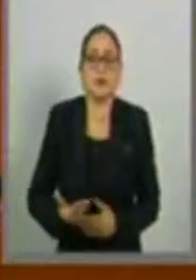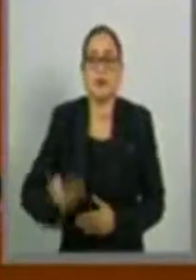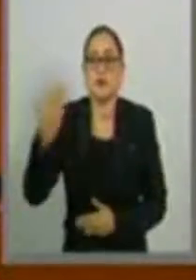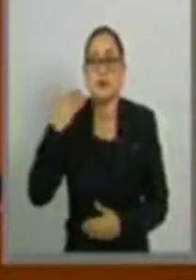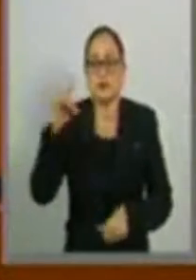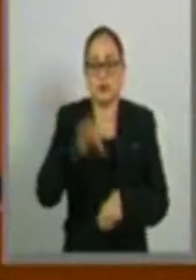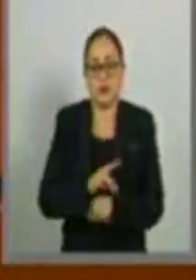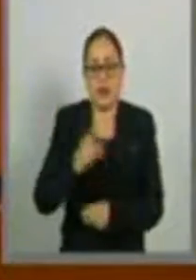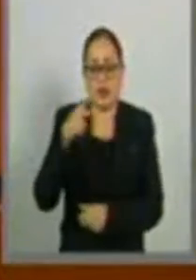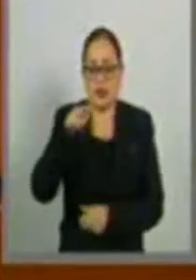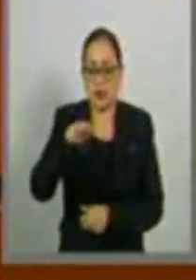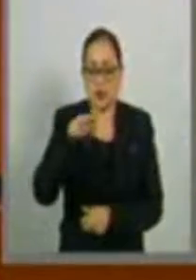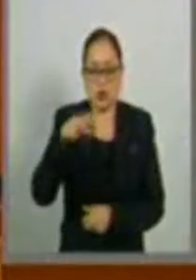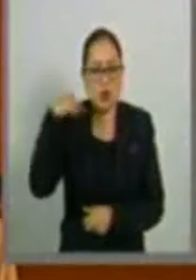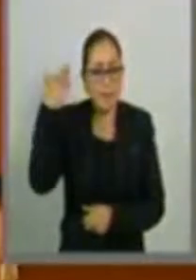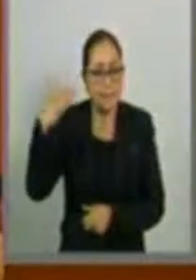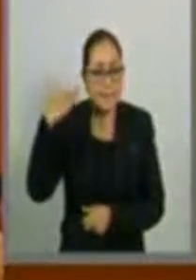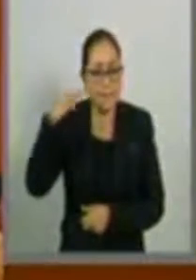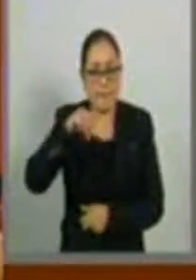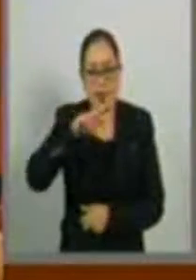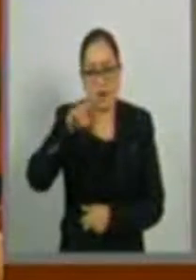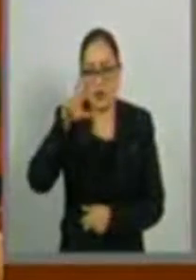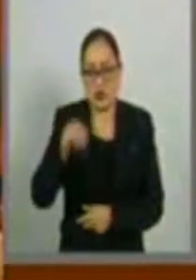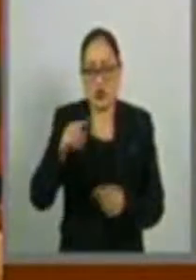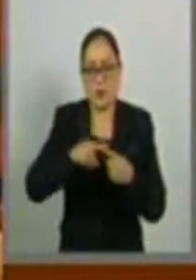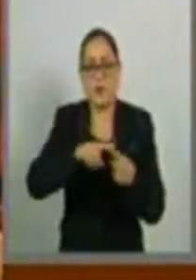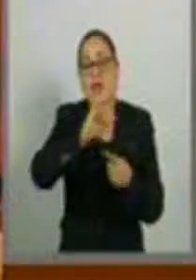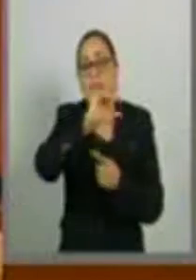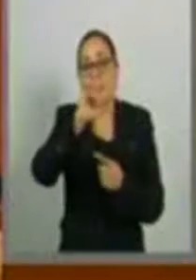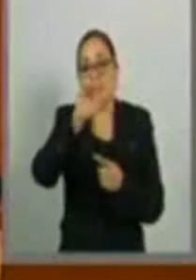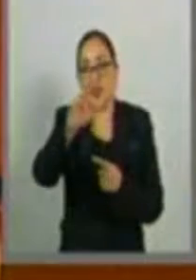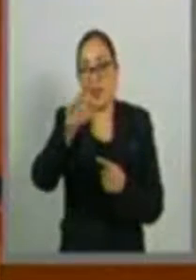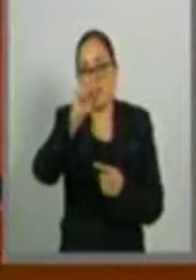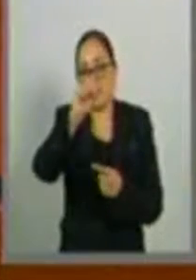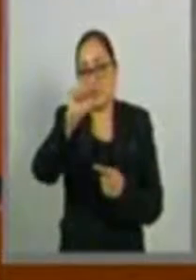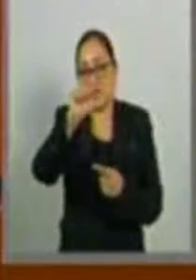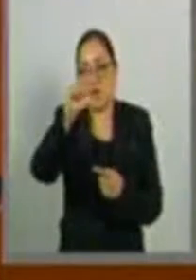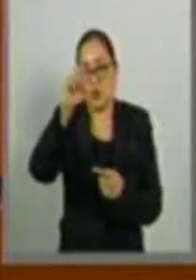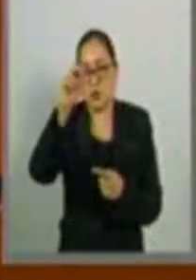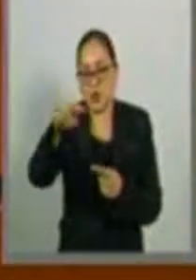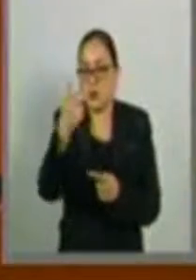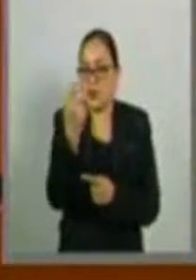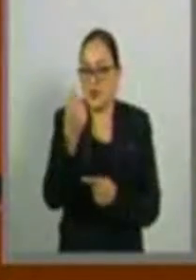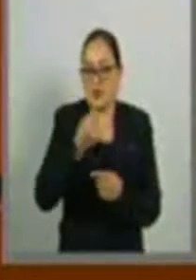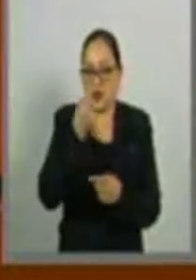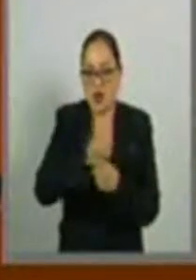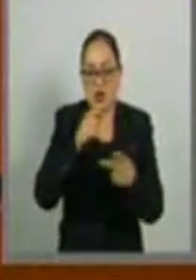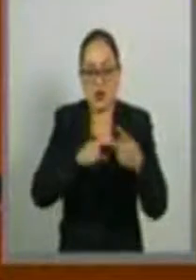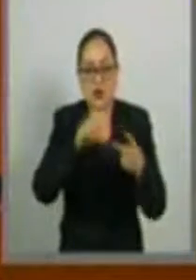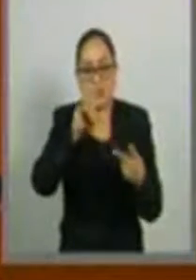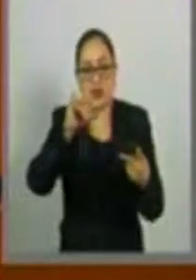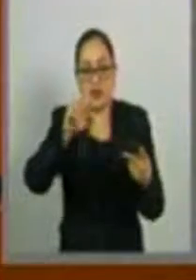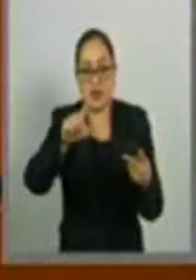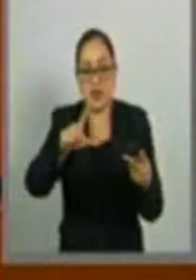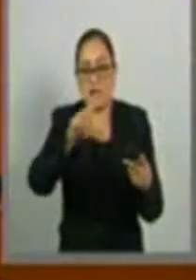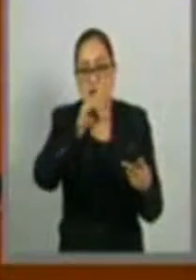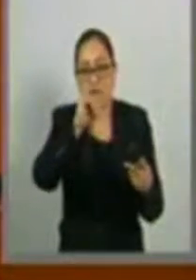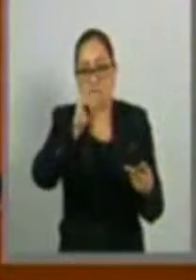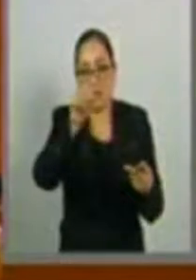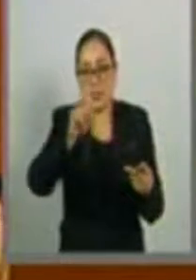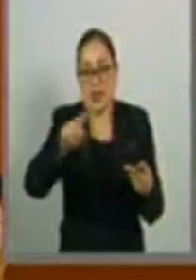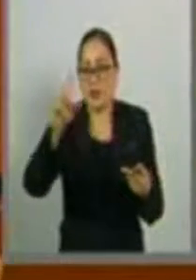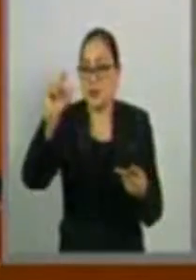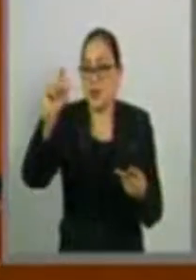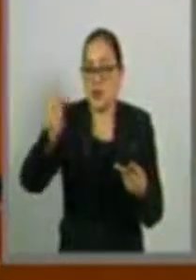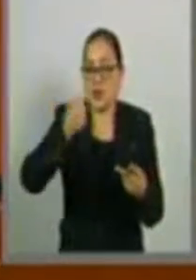18 de marzo, los jóvenes Javier Salomón Gastelum, de 25 años de edad, Daniel Díaz, de